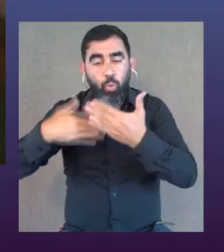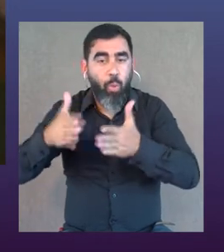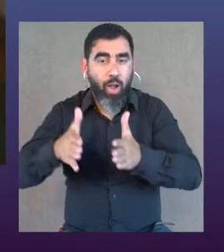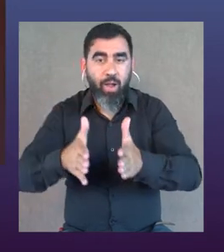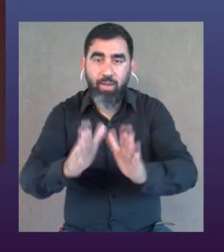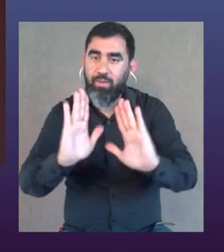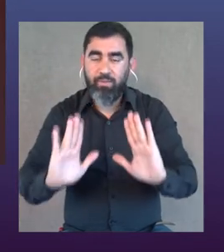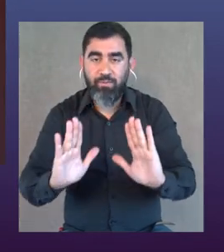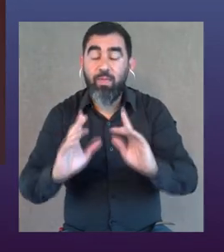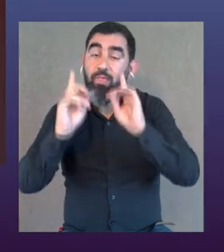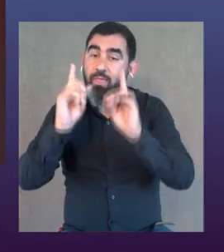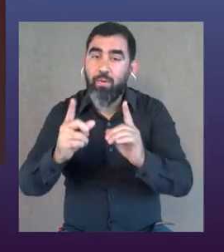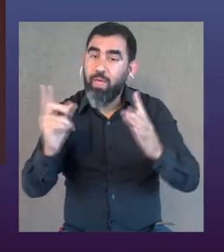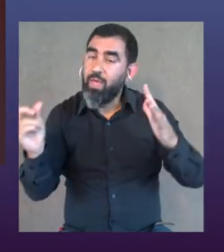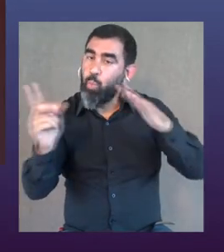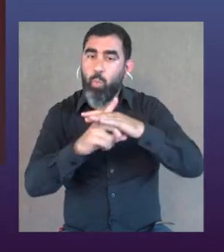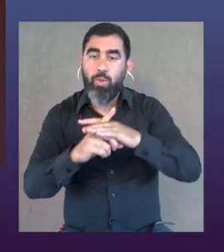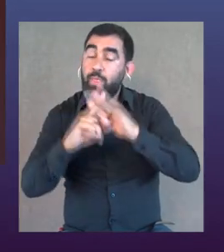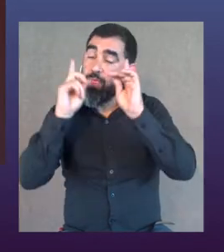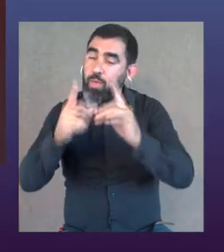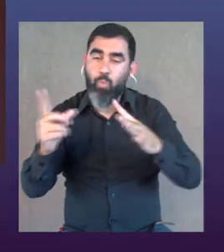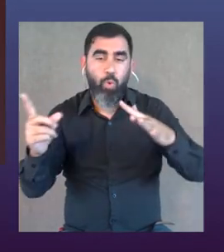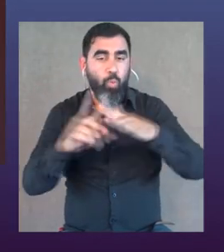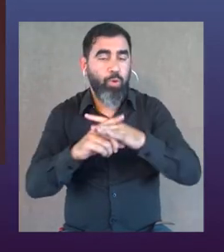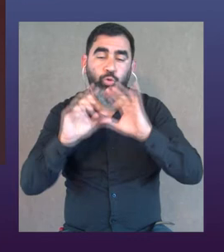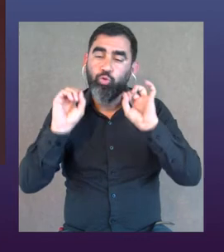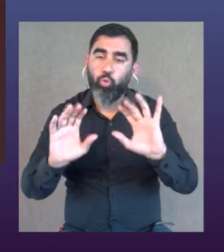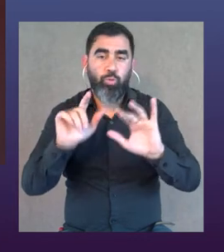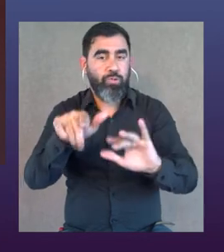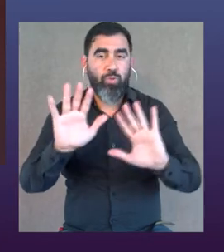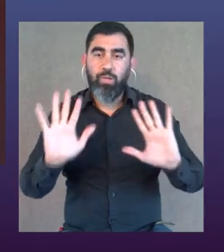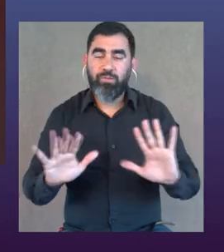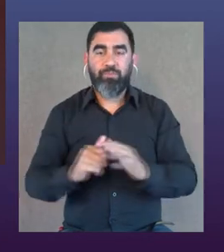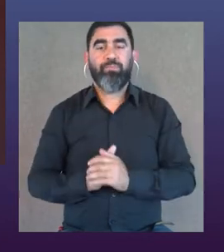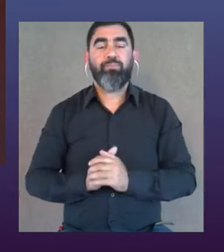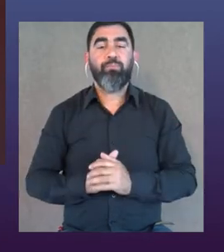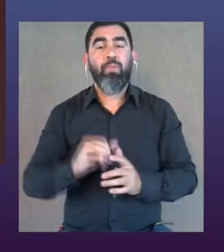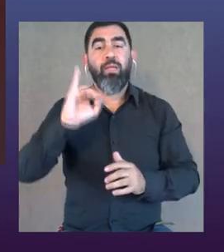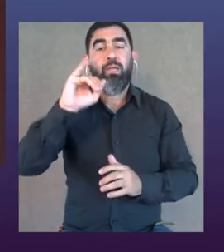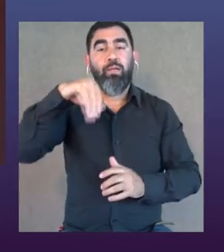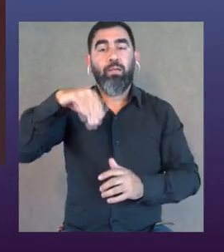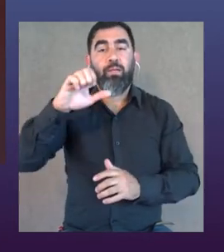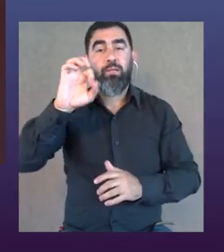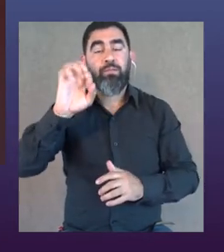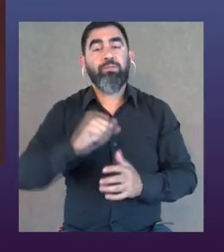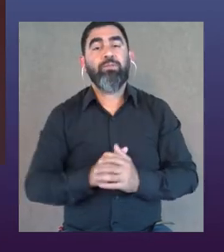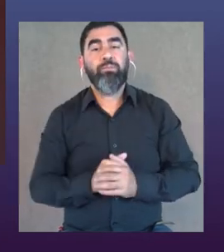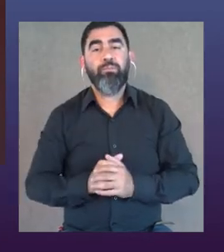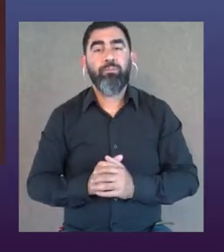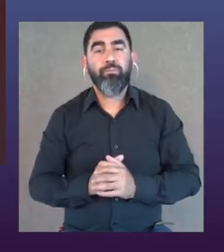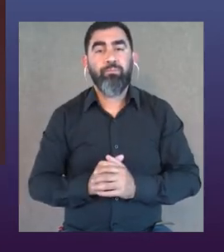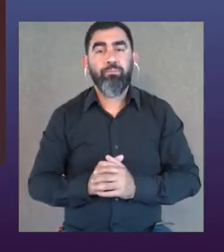transitamos. O sea que hay que incluir. Y nada más. Sí, exactamente. ¿Inés?